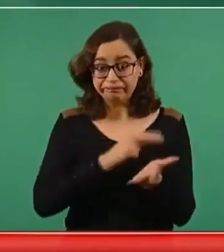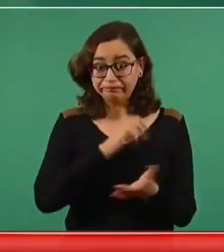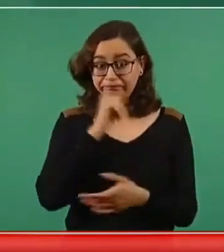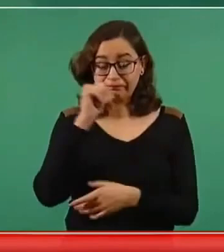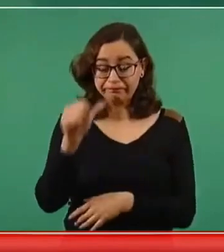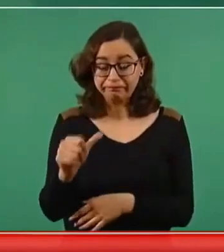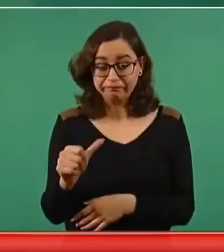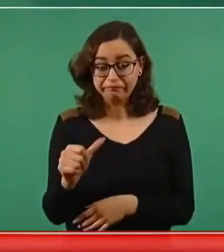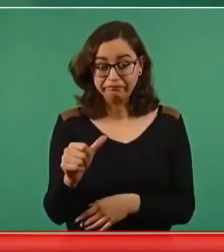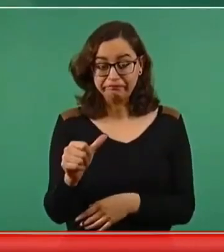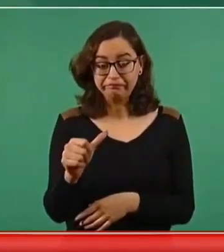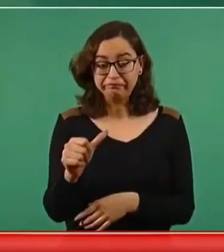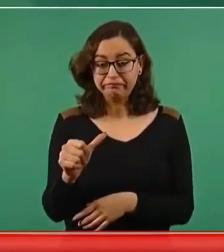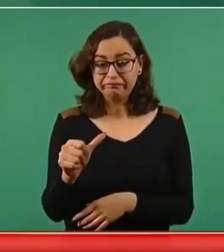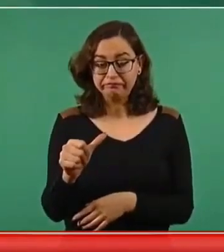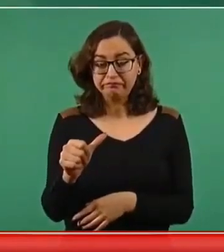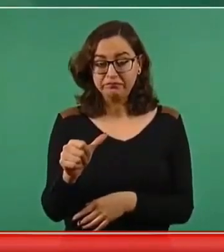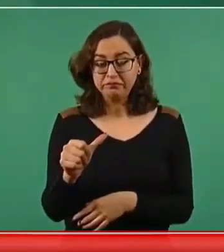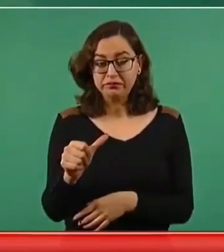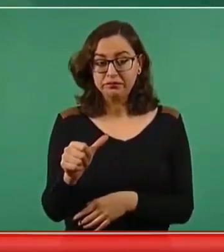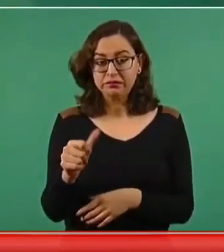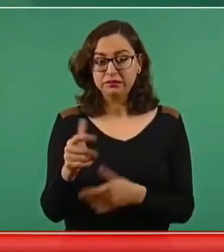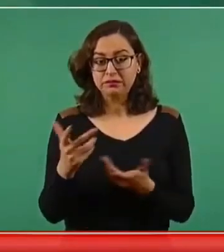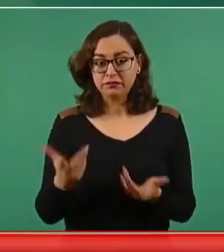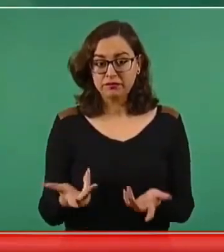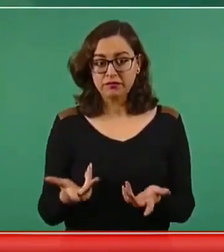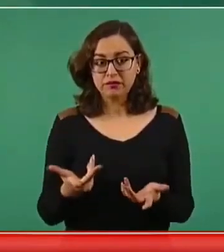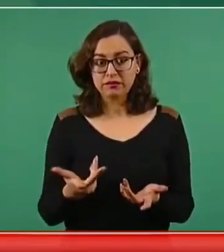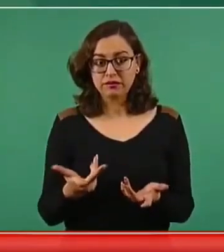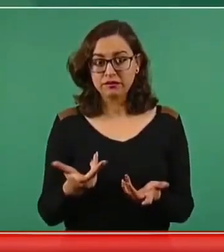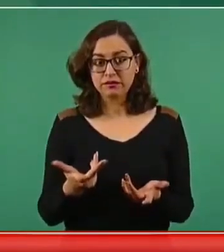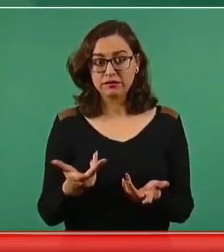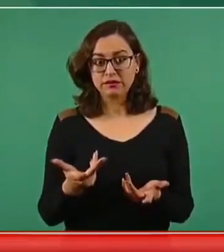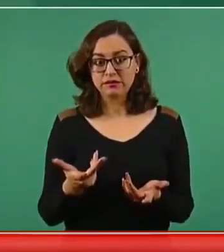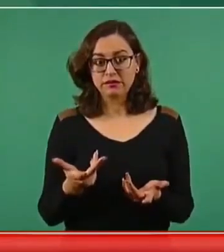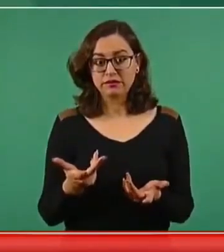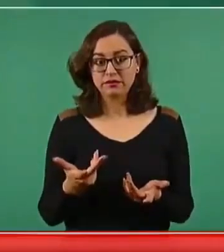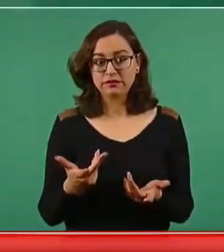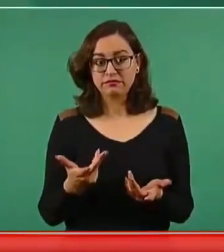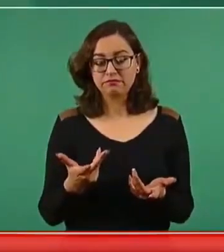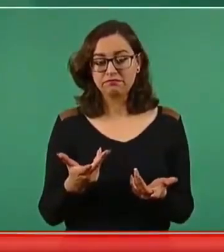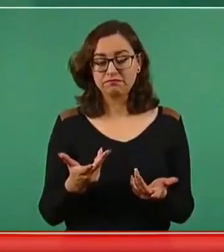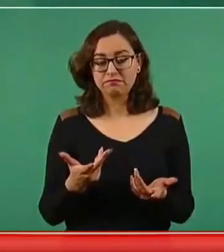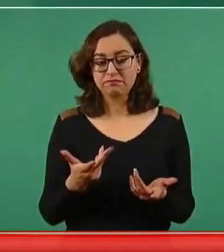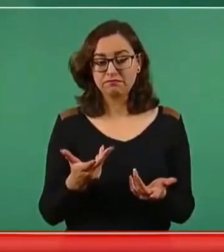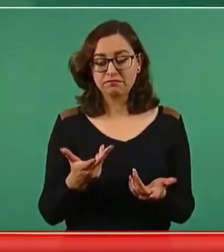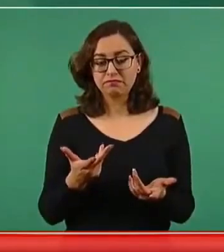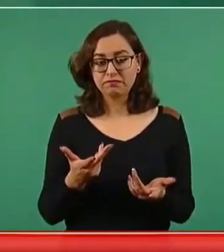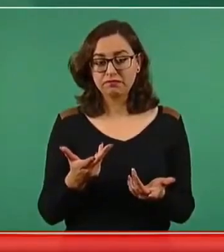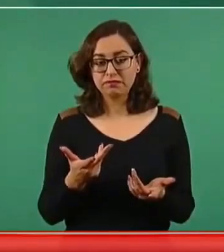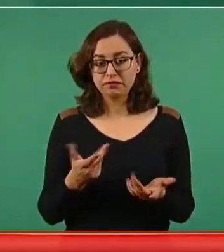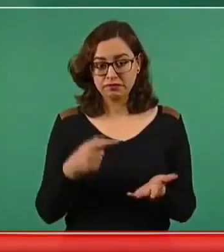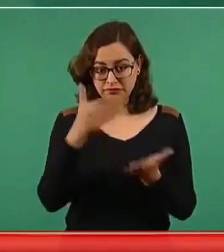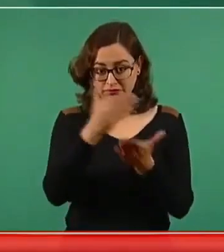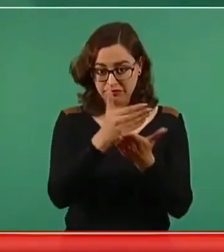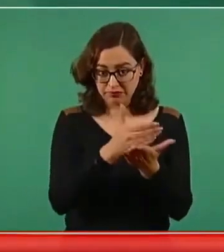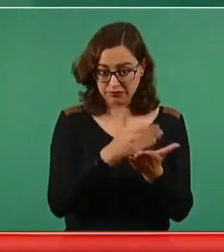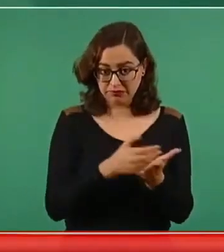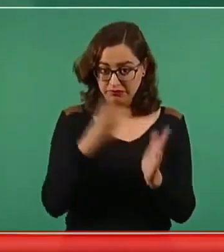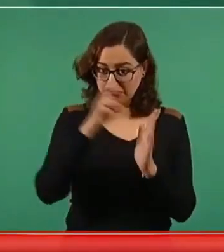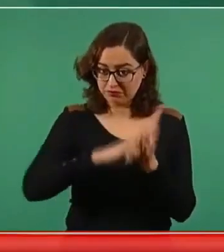tratado, que se restableciera el tratado con condiciones